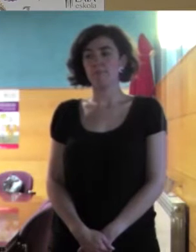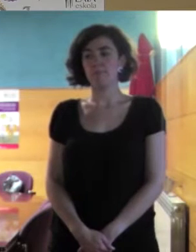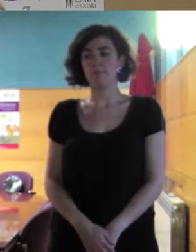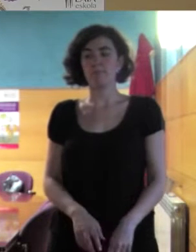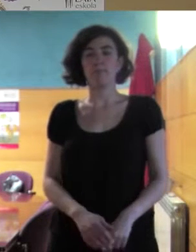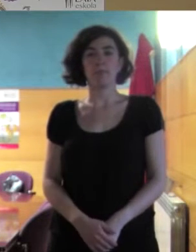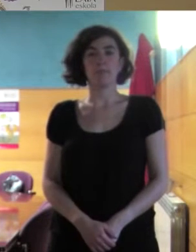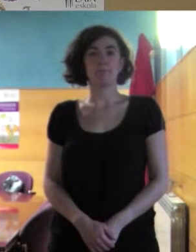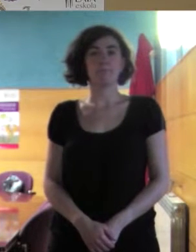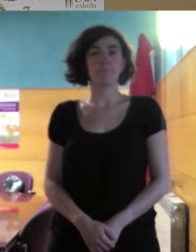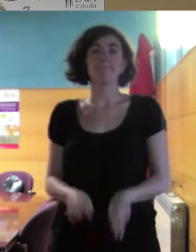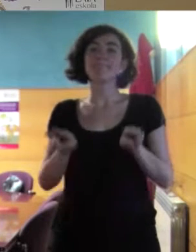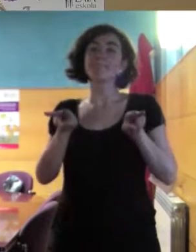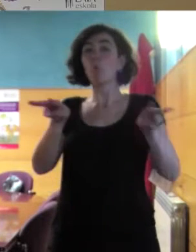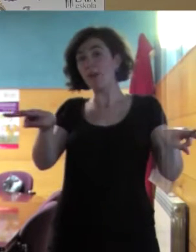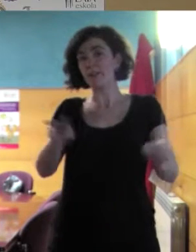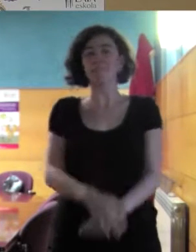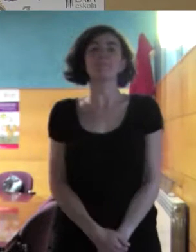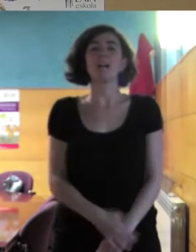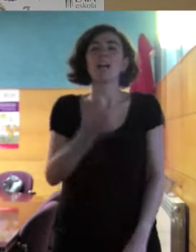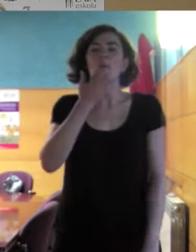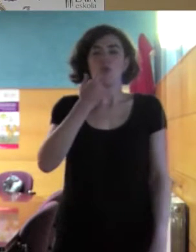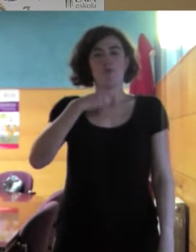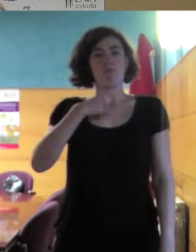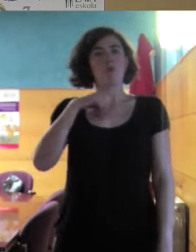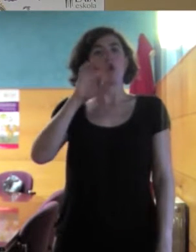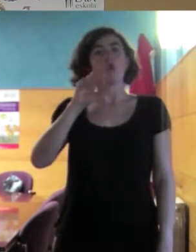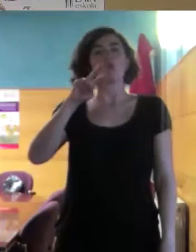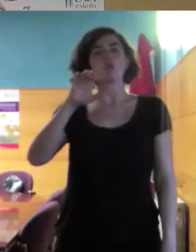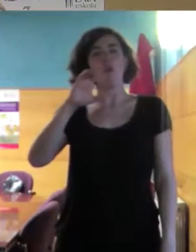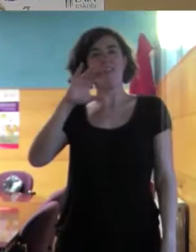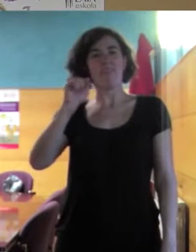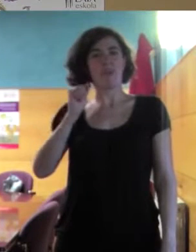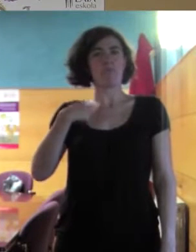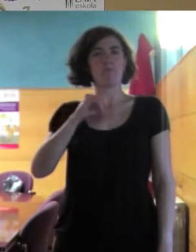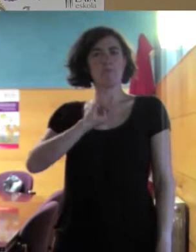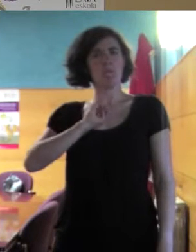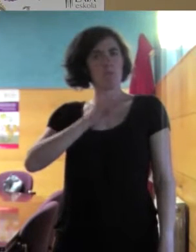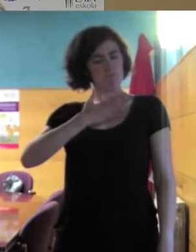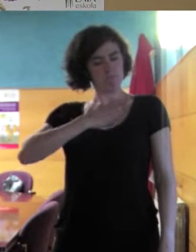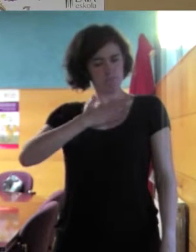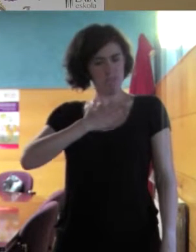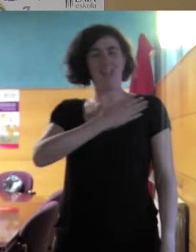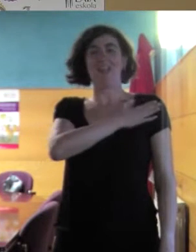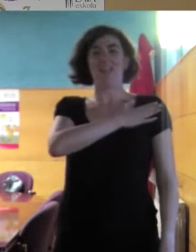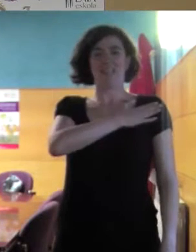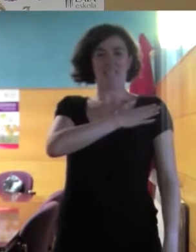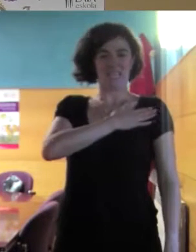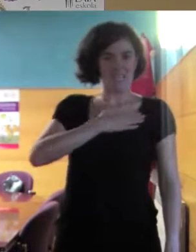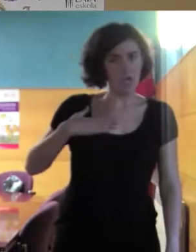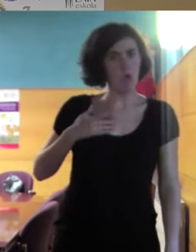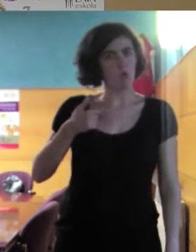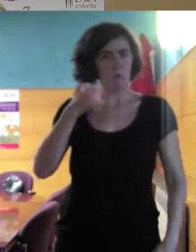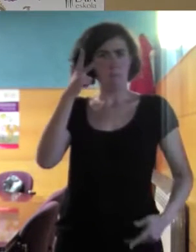siento o vivo que quiero mantener mi identidad de origen, que no quiero dejar de ser